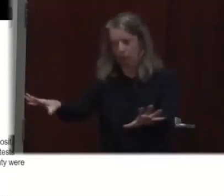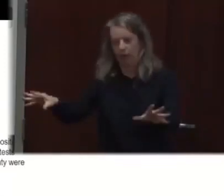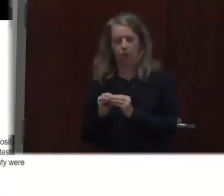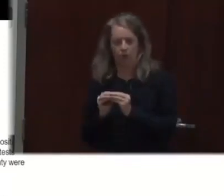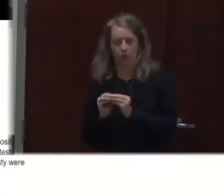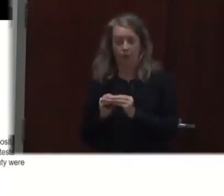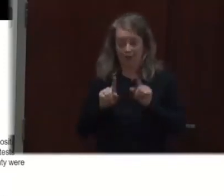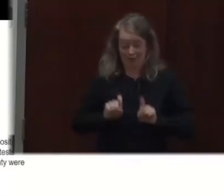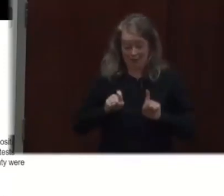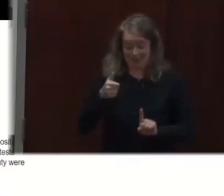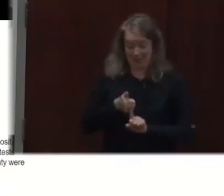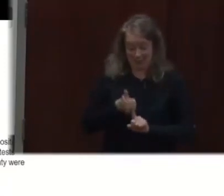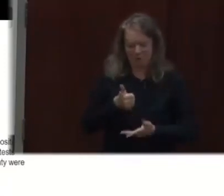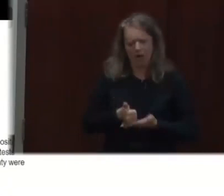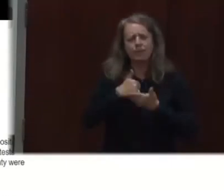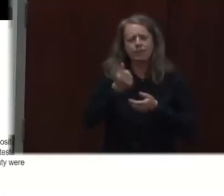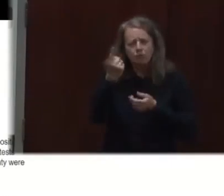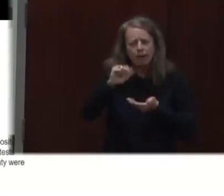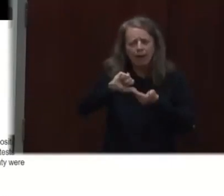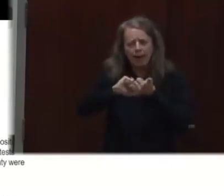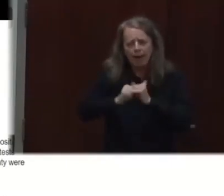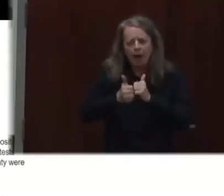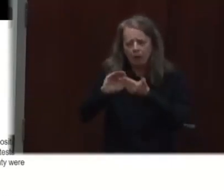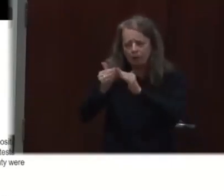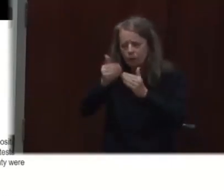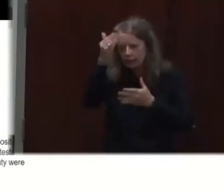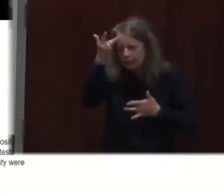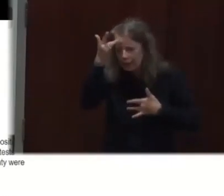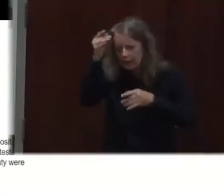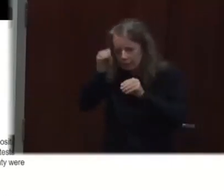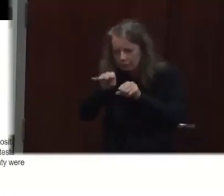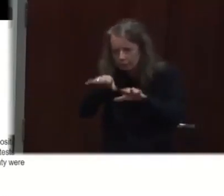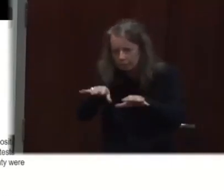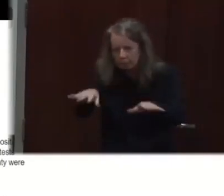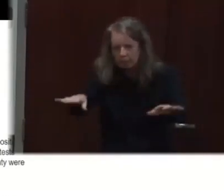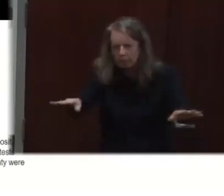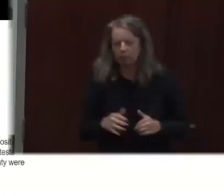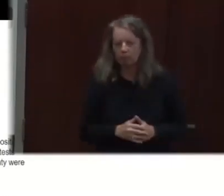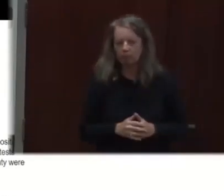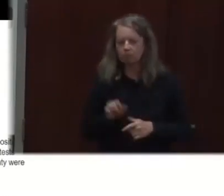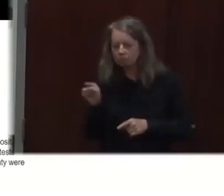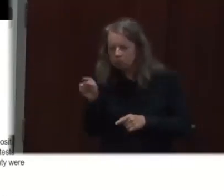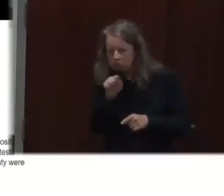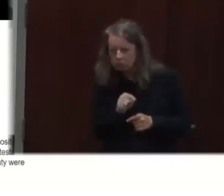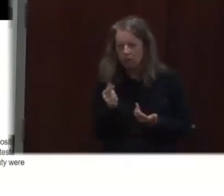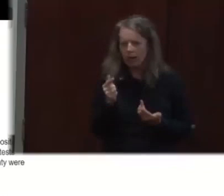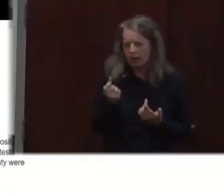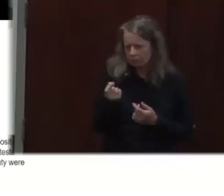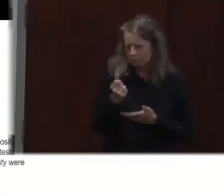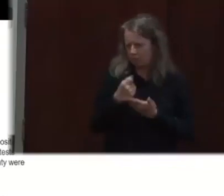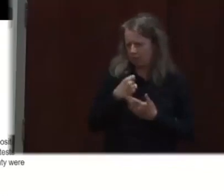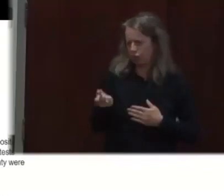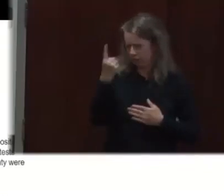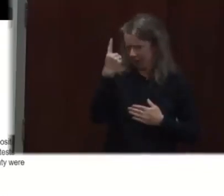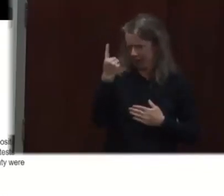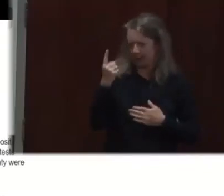positividad y cuál es el número de los exámenes que se han regresado positivos. La última vez que vimos era alrededor de 3.3